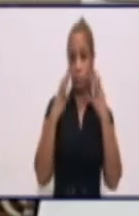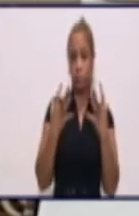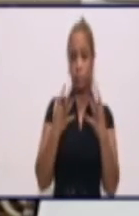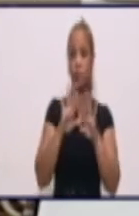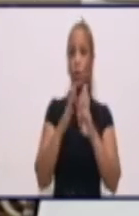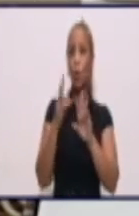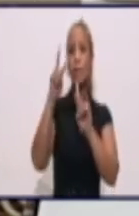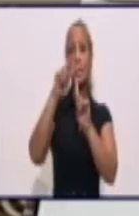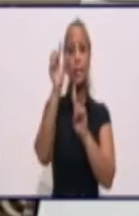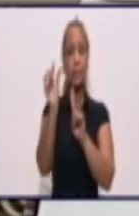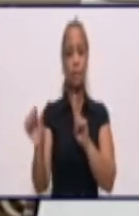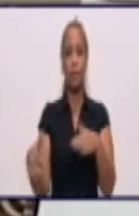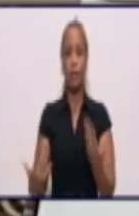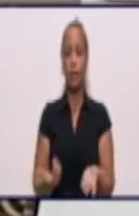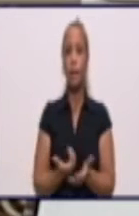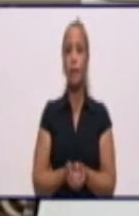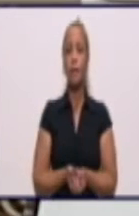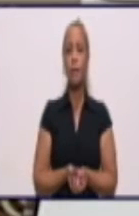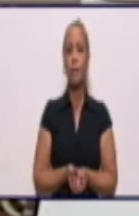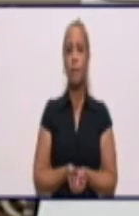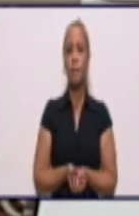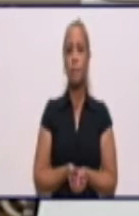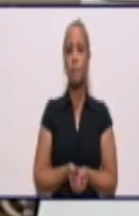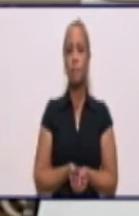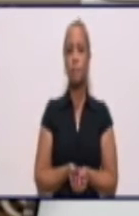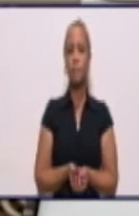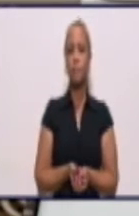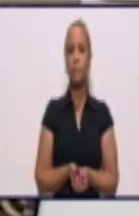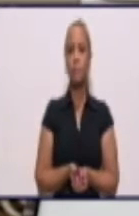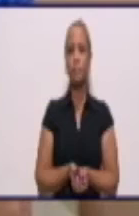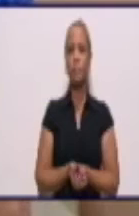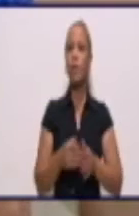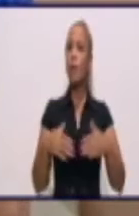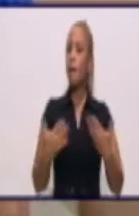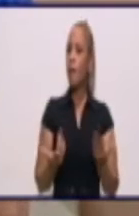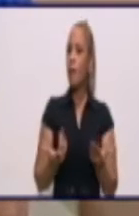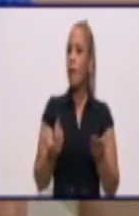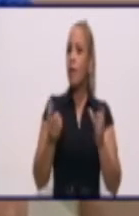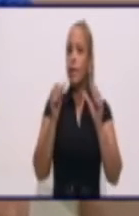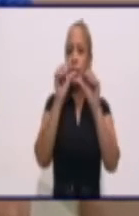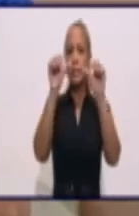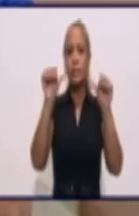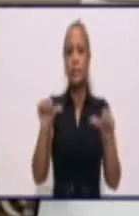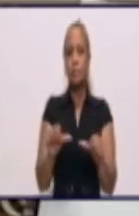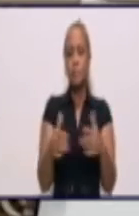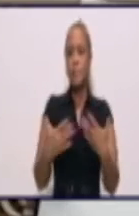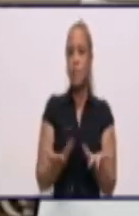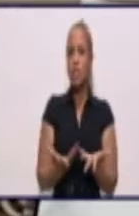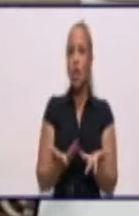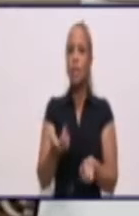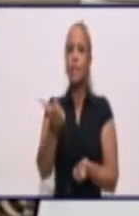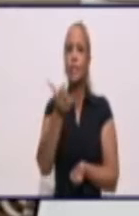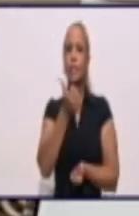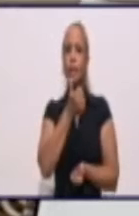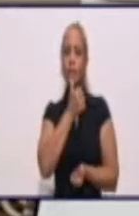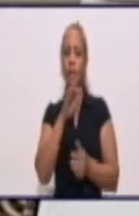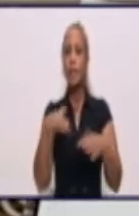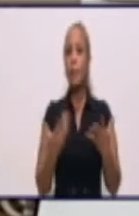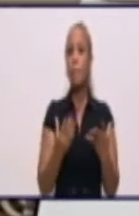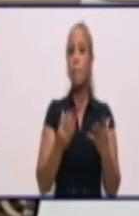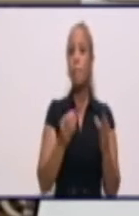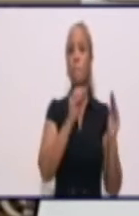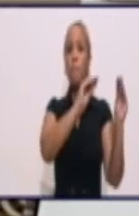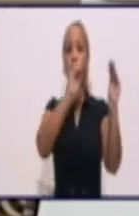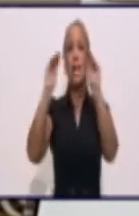televidentes, fundamentalmente, y es que va a salir una sección de facilitación que es de permutas y